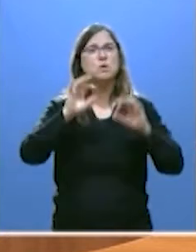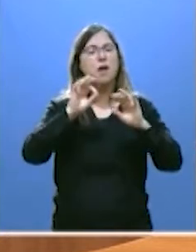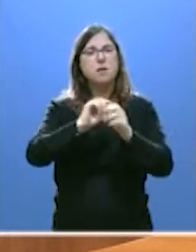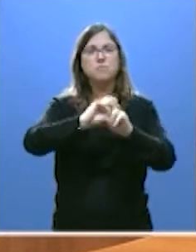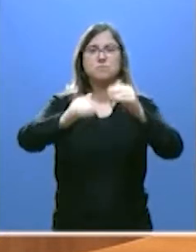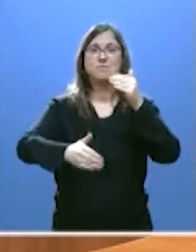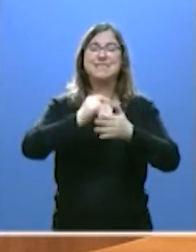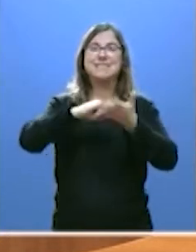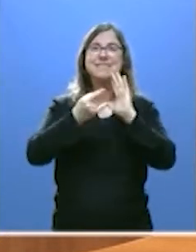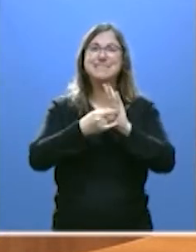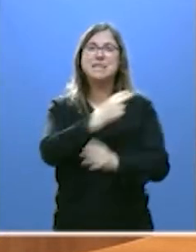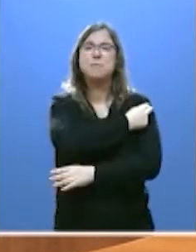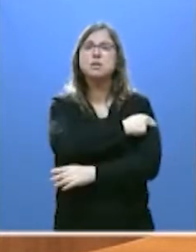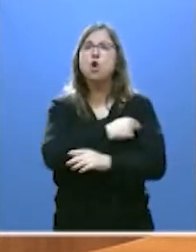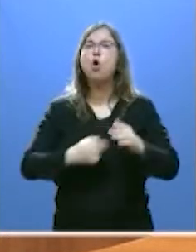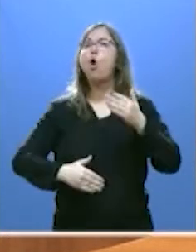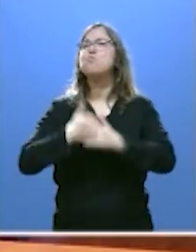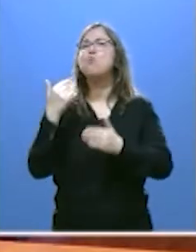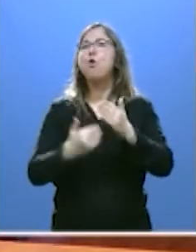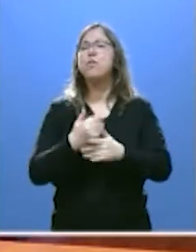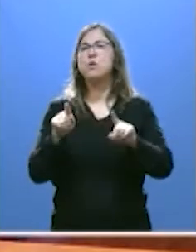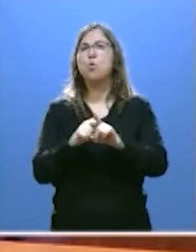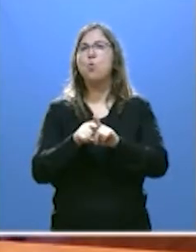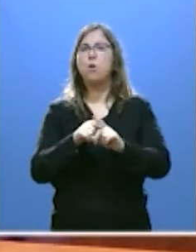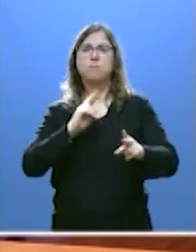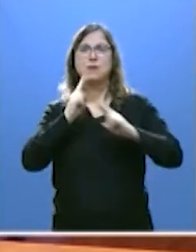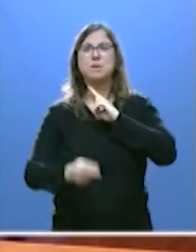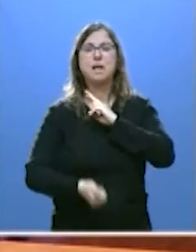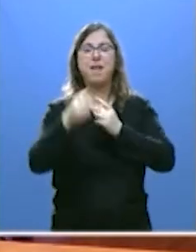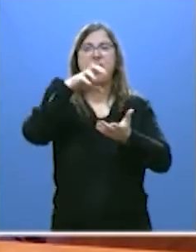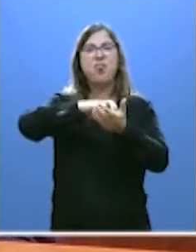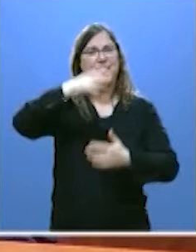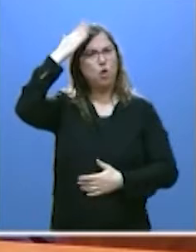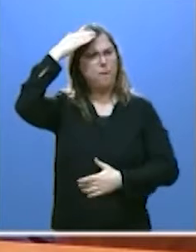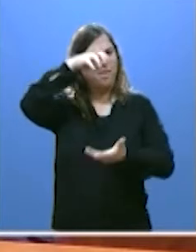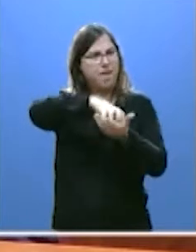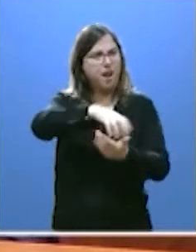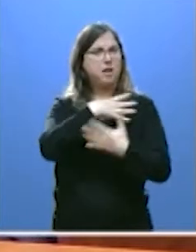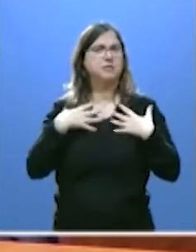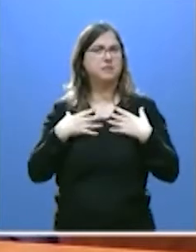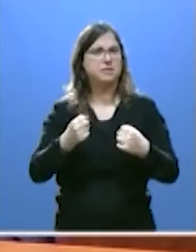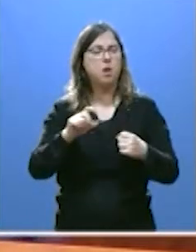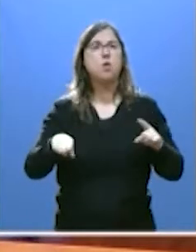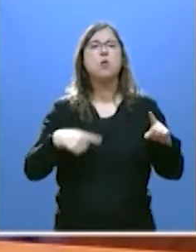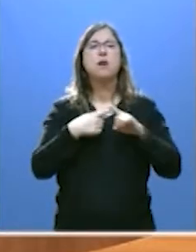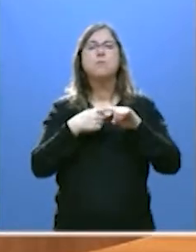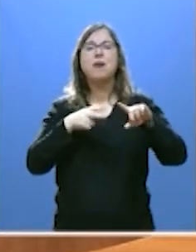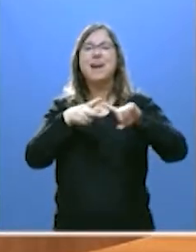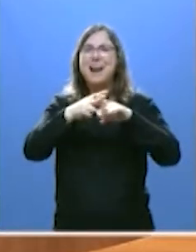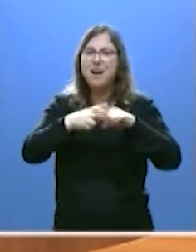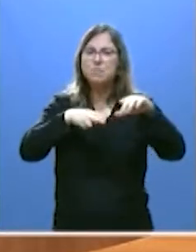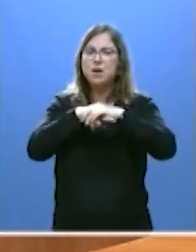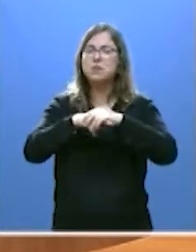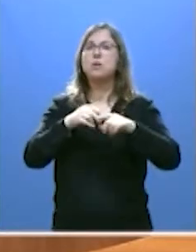nuestro sistema sanitario con más capacidad de resolución para los centros de salud, también nuevos equipamientos y tecnologías